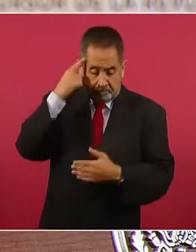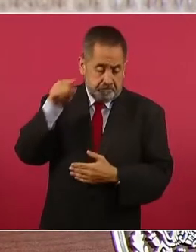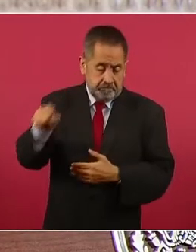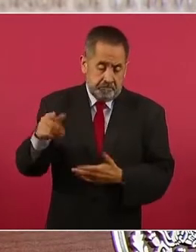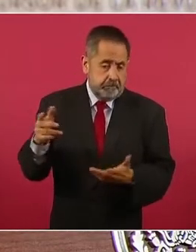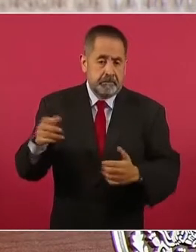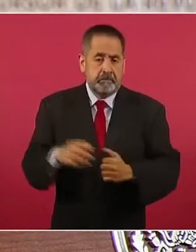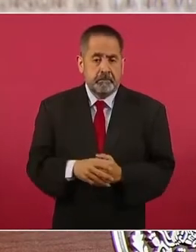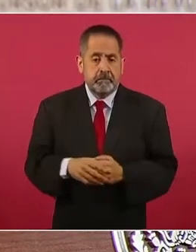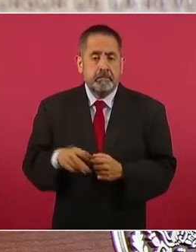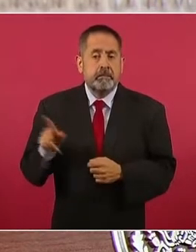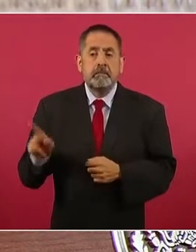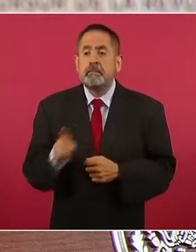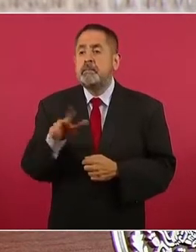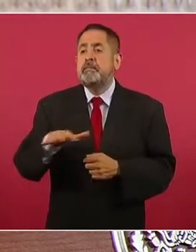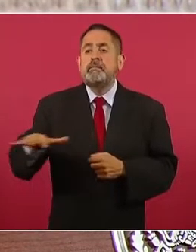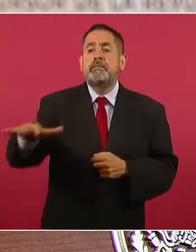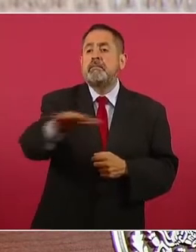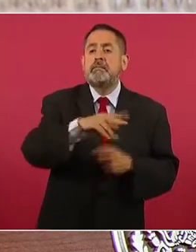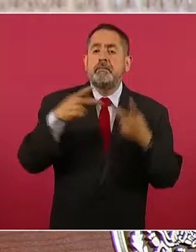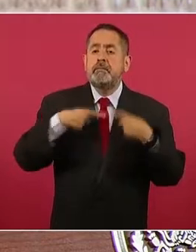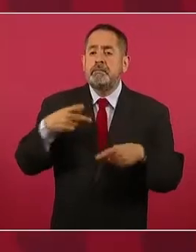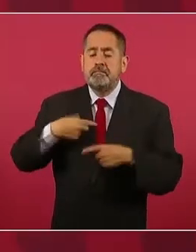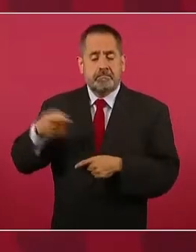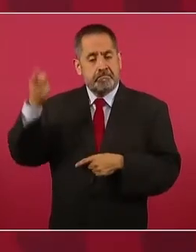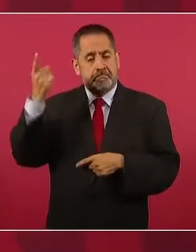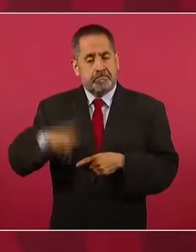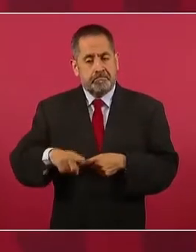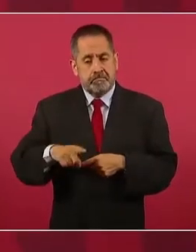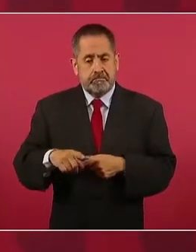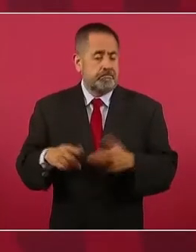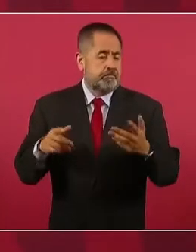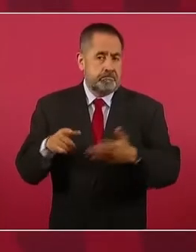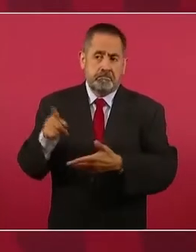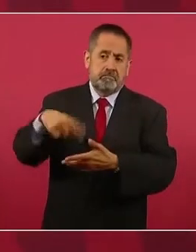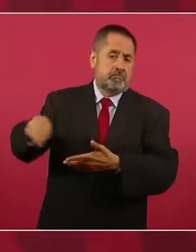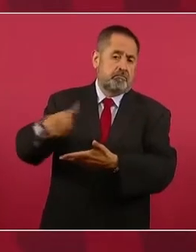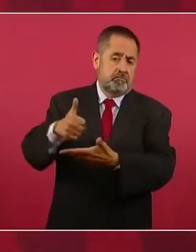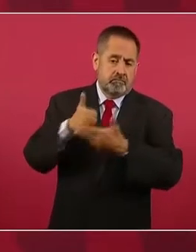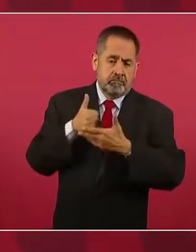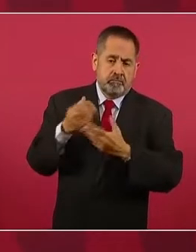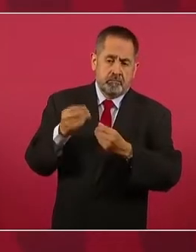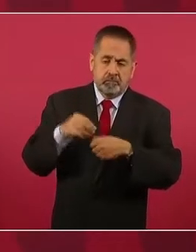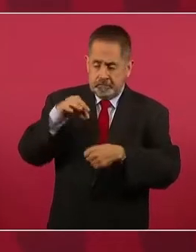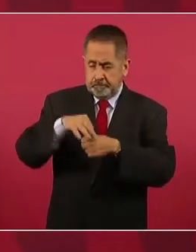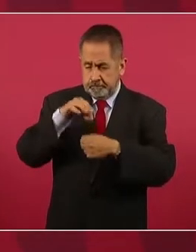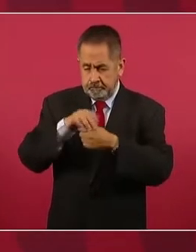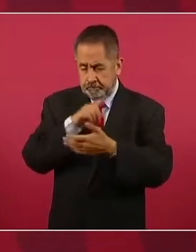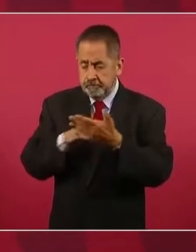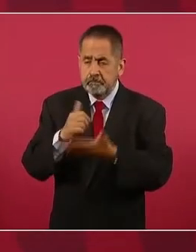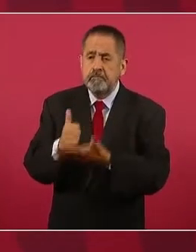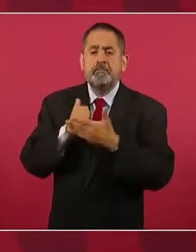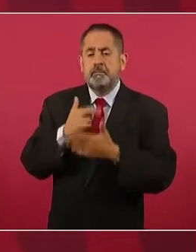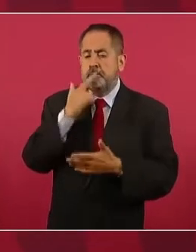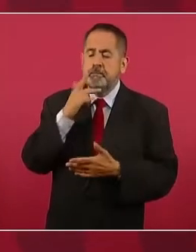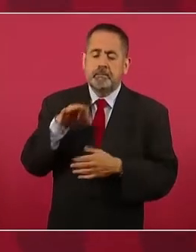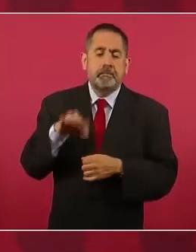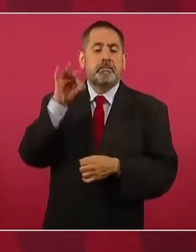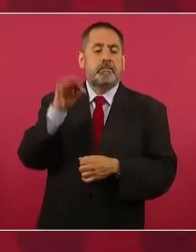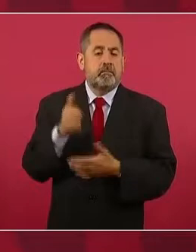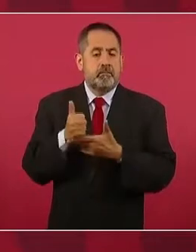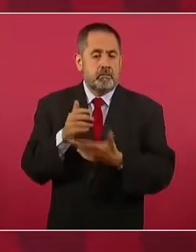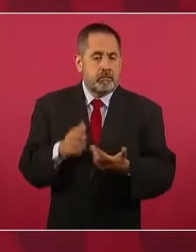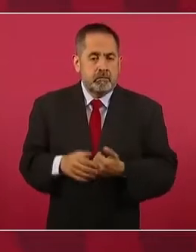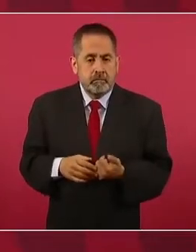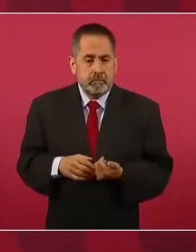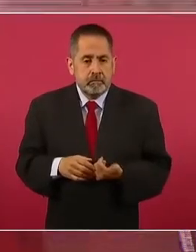Y el pueblo manda y ayuda mucho como lección el